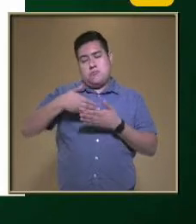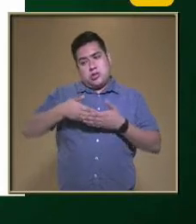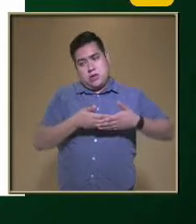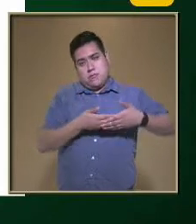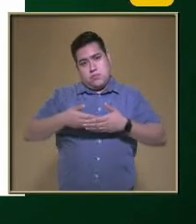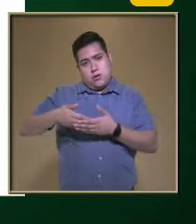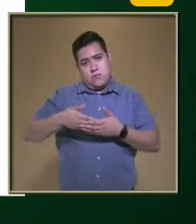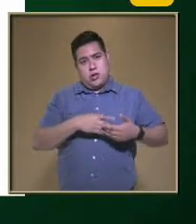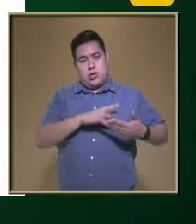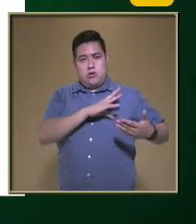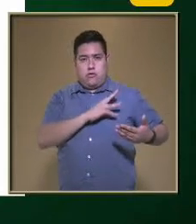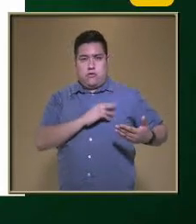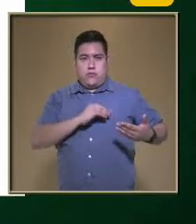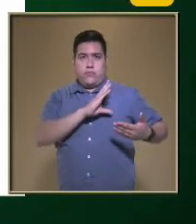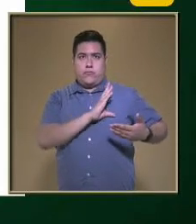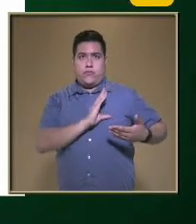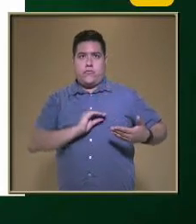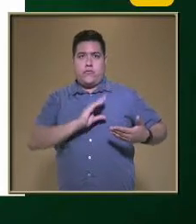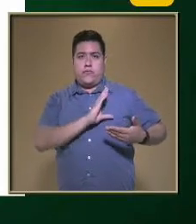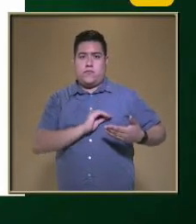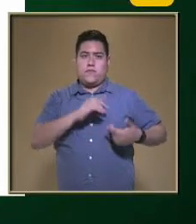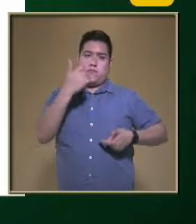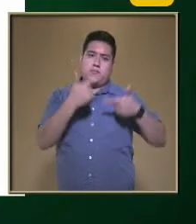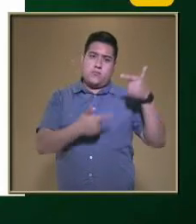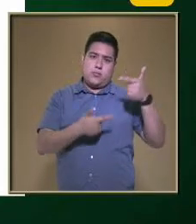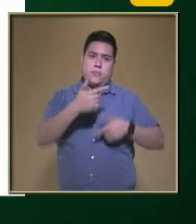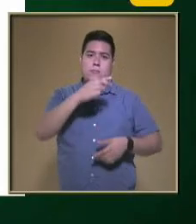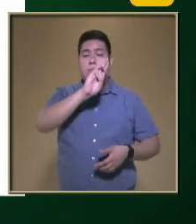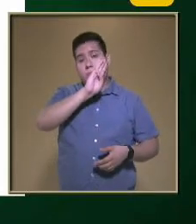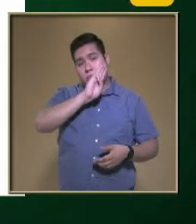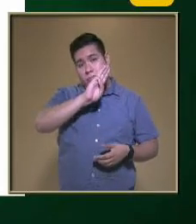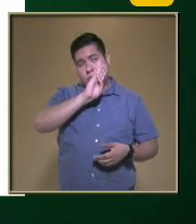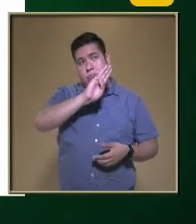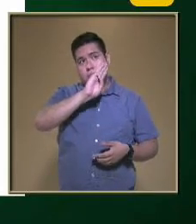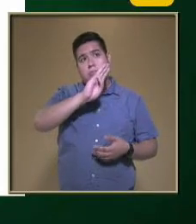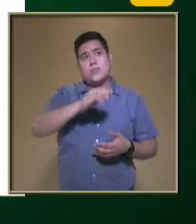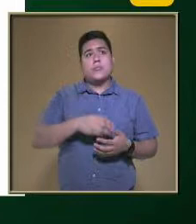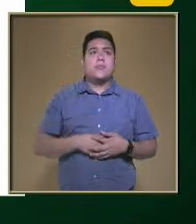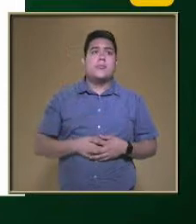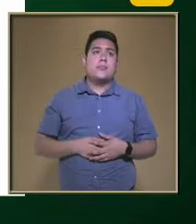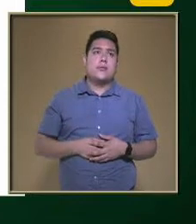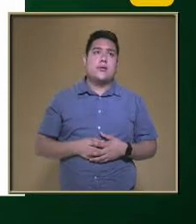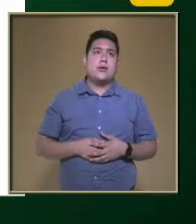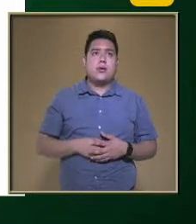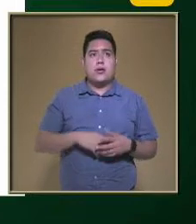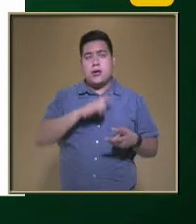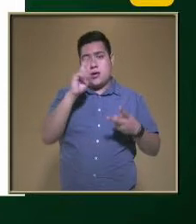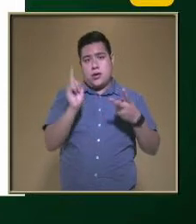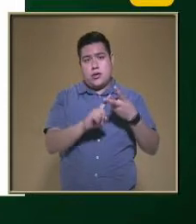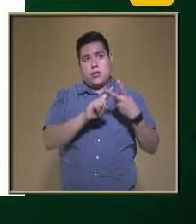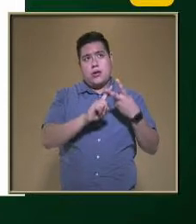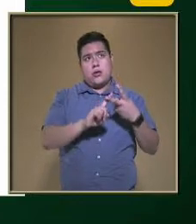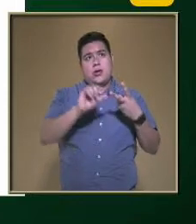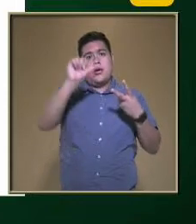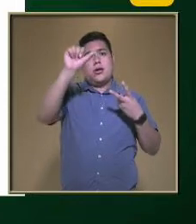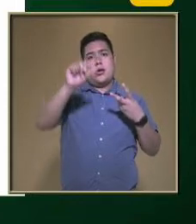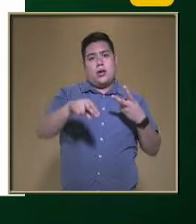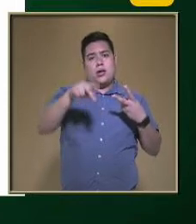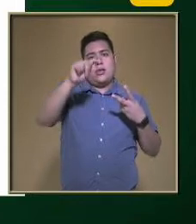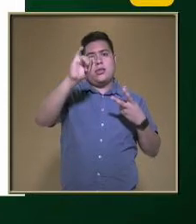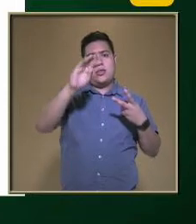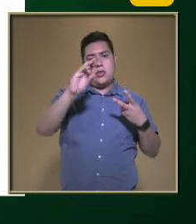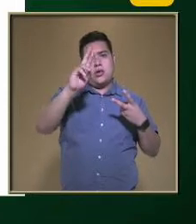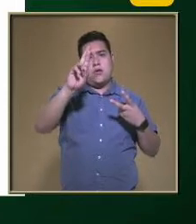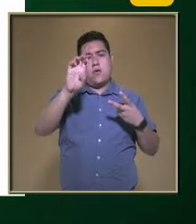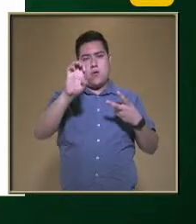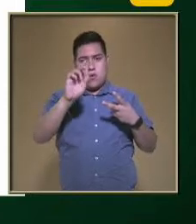capacidad De ingerir Otros alimentos Elaborados Más que la leche materna Y a través de ella Nos llega una protección